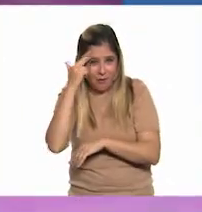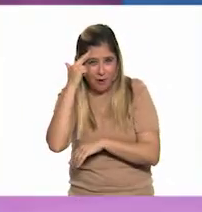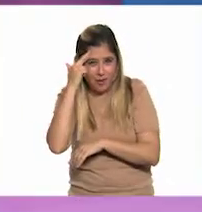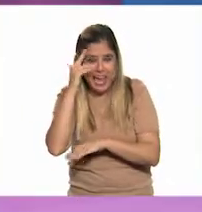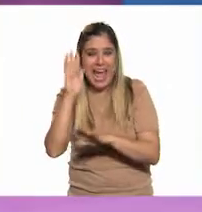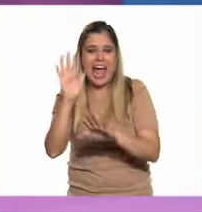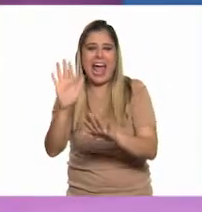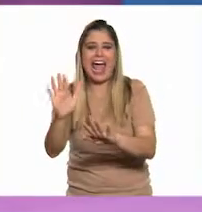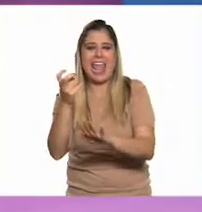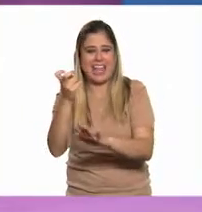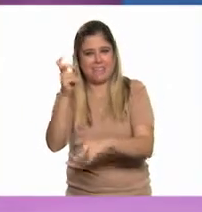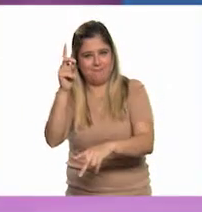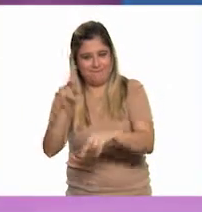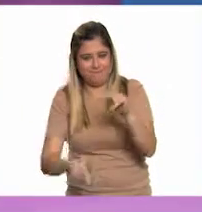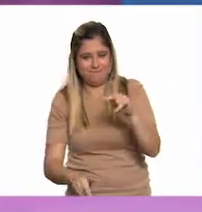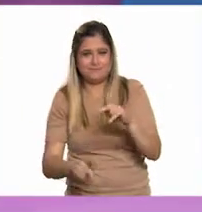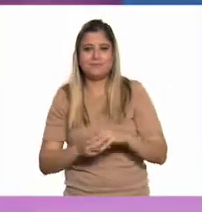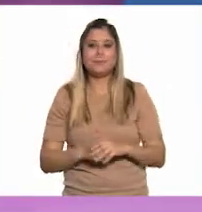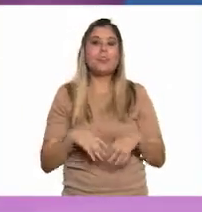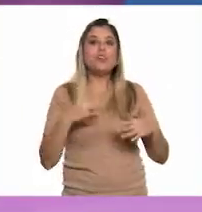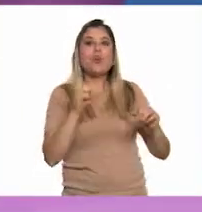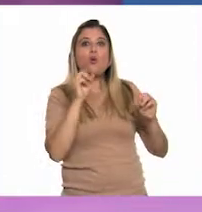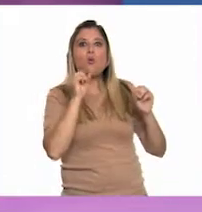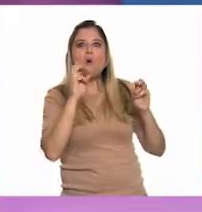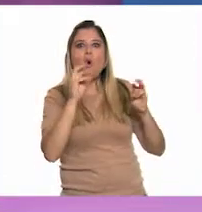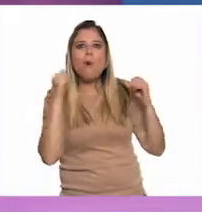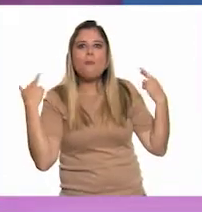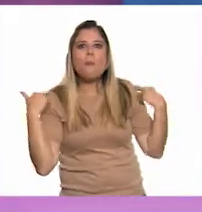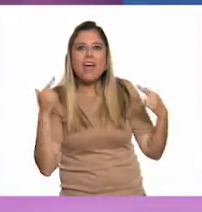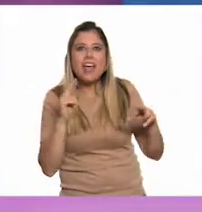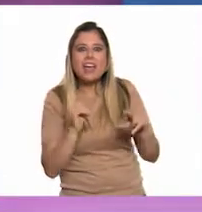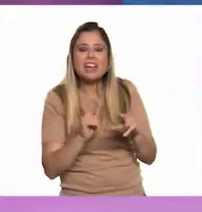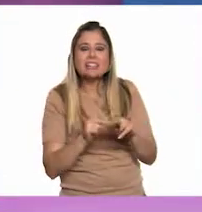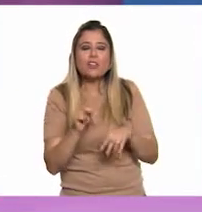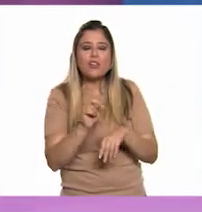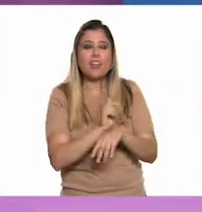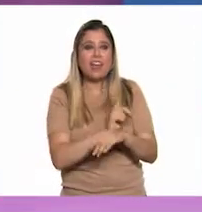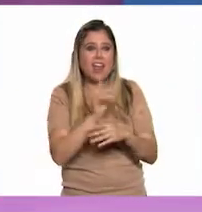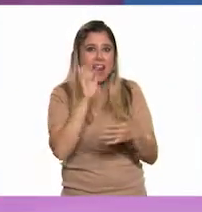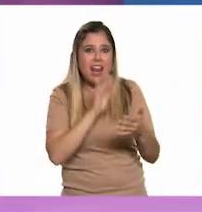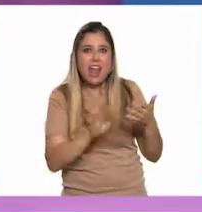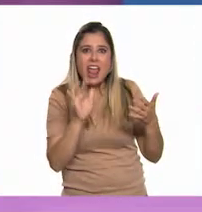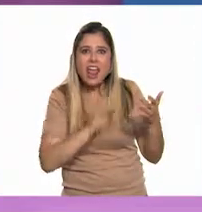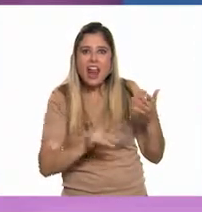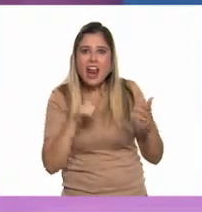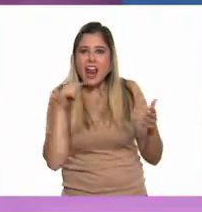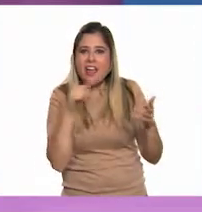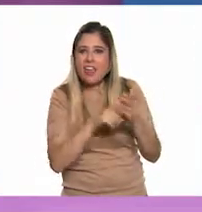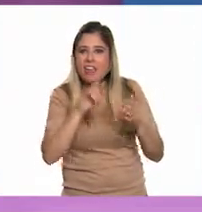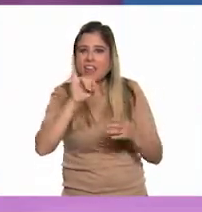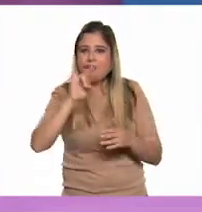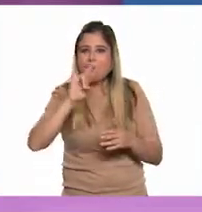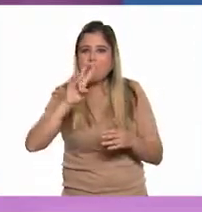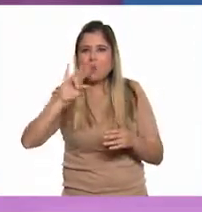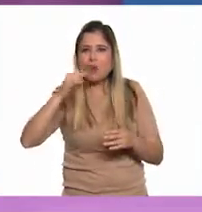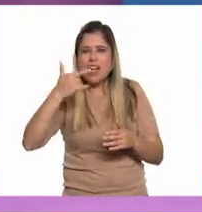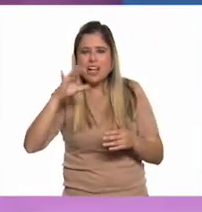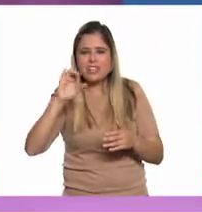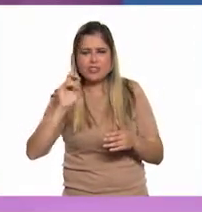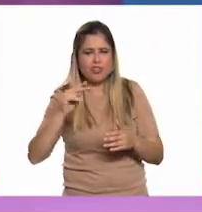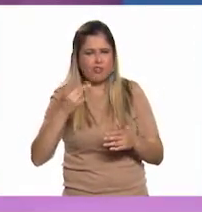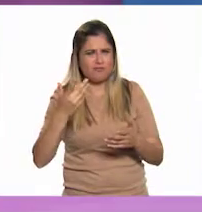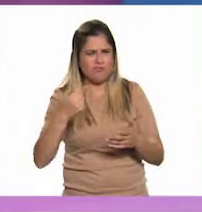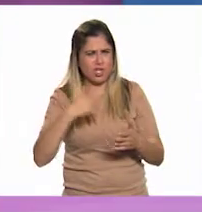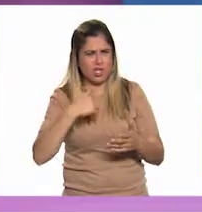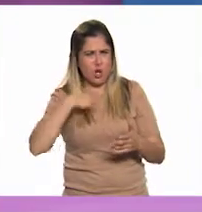parte. Bien. ¡Guau, profesor! Ay, desde que leímos artículos de divulgación, la verdad es que me he preguntado